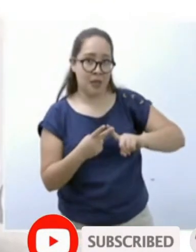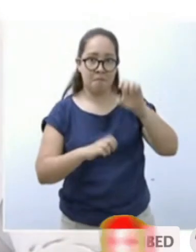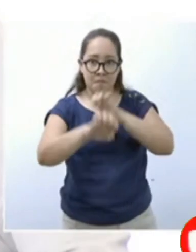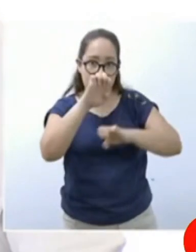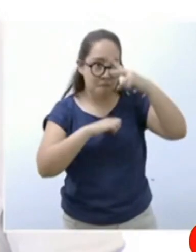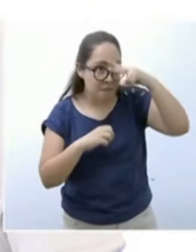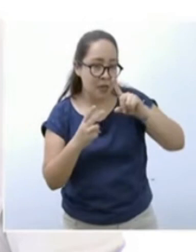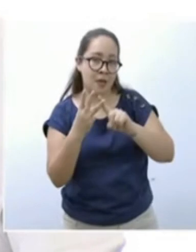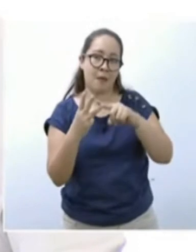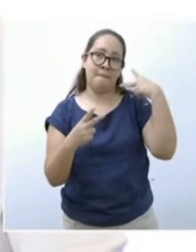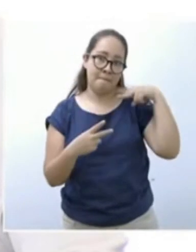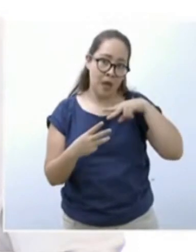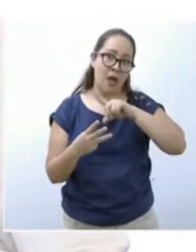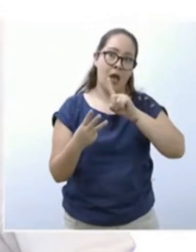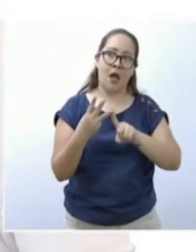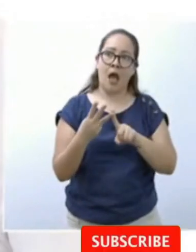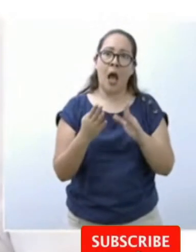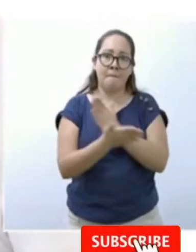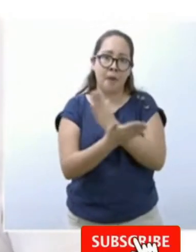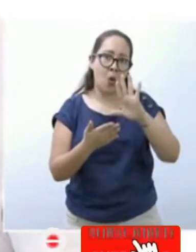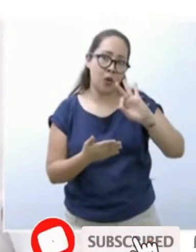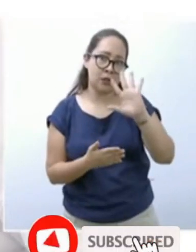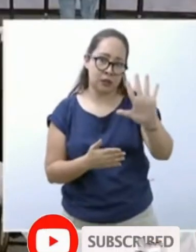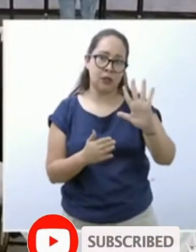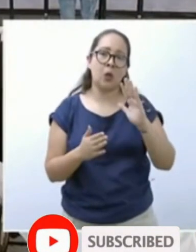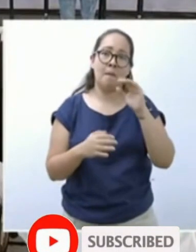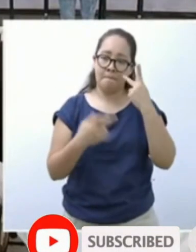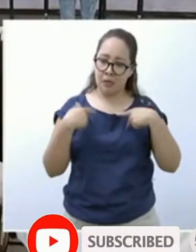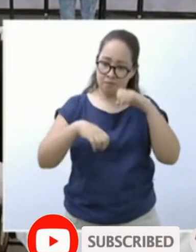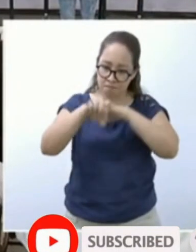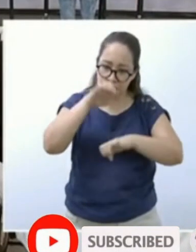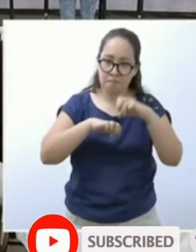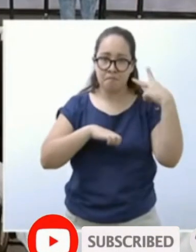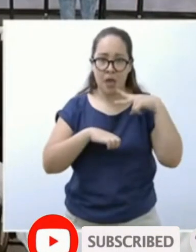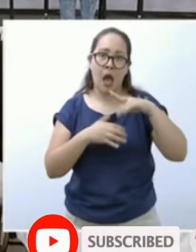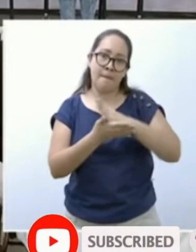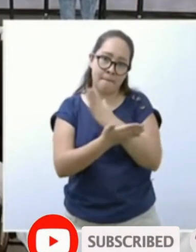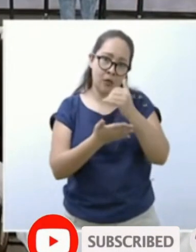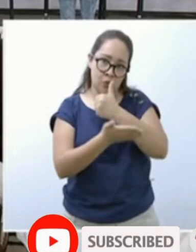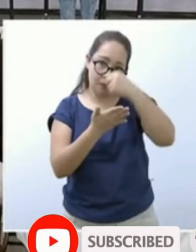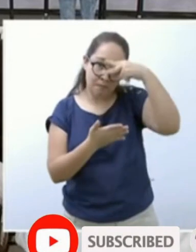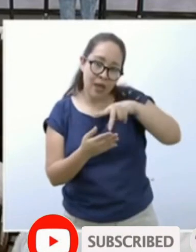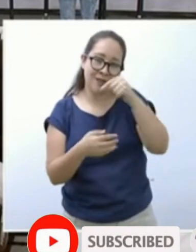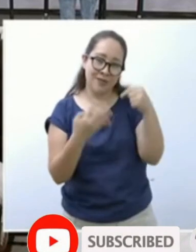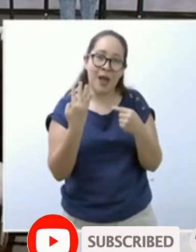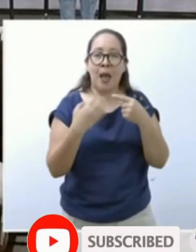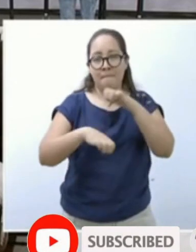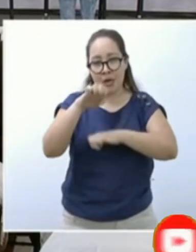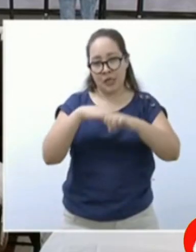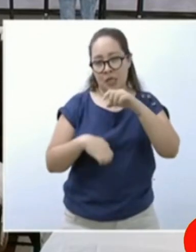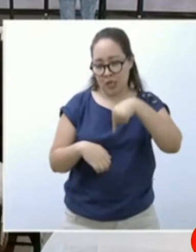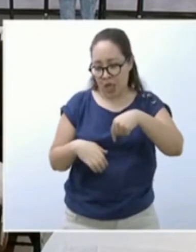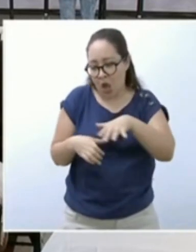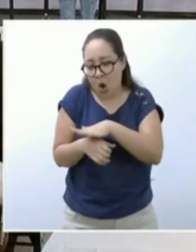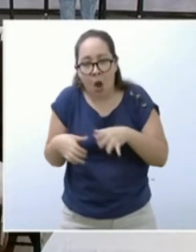México, de Veracruz. Hay más de 45 empresarios de Veracruz, más otro grupo de la Ciudad de México, de empresas locales, de empresas